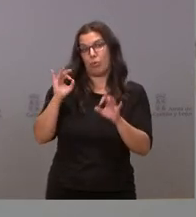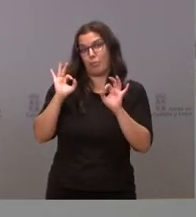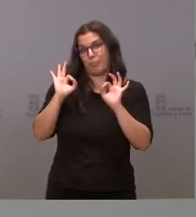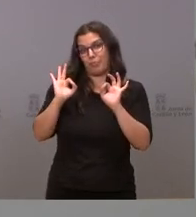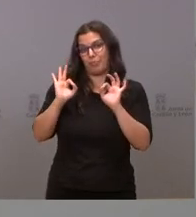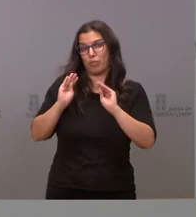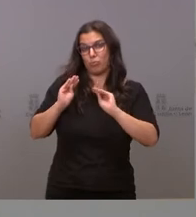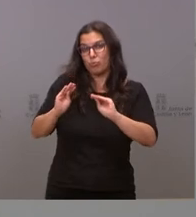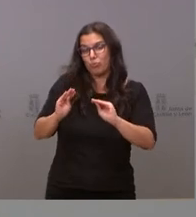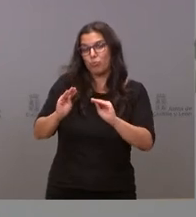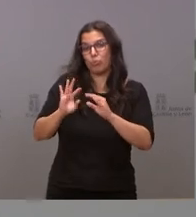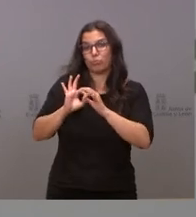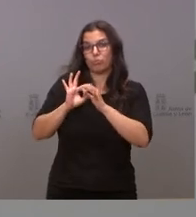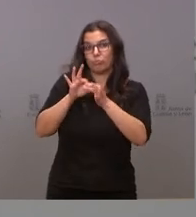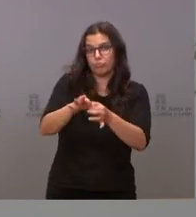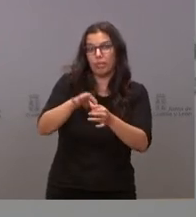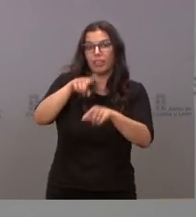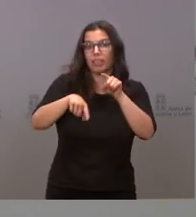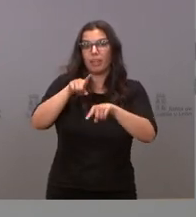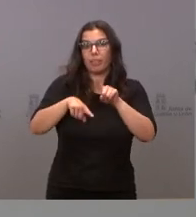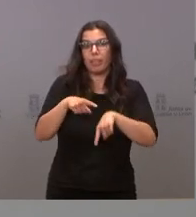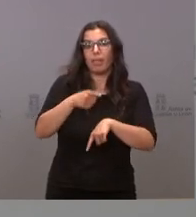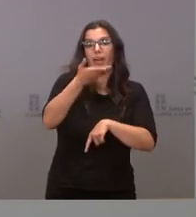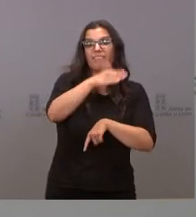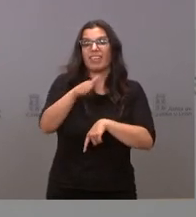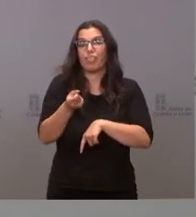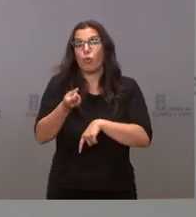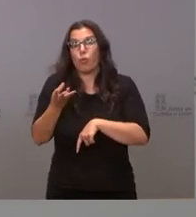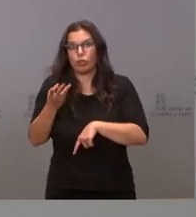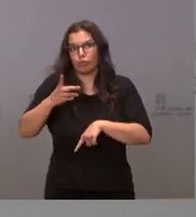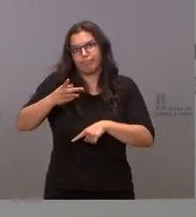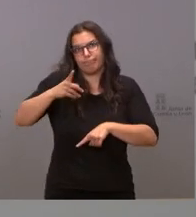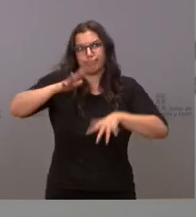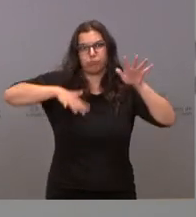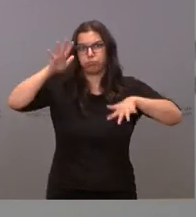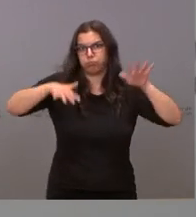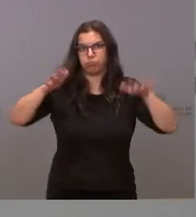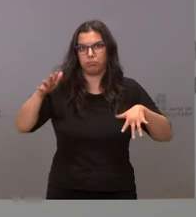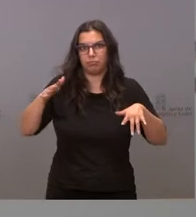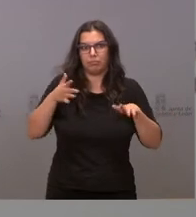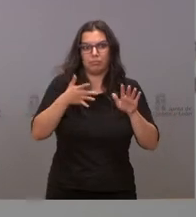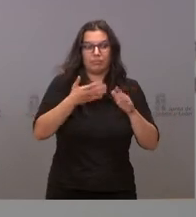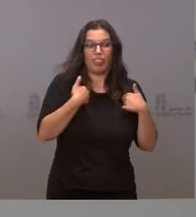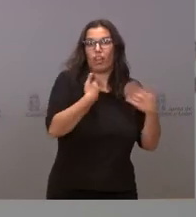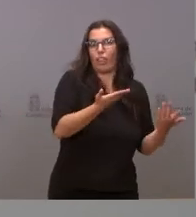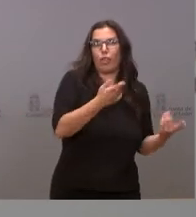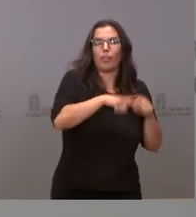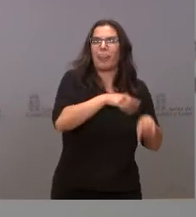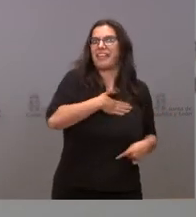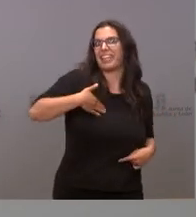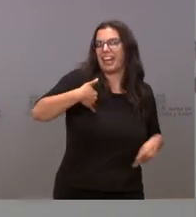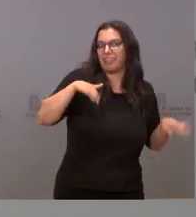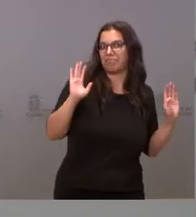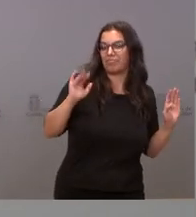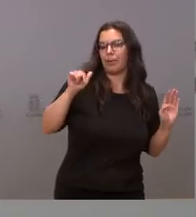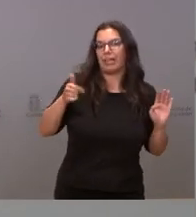está vinculada al número de funciones que se puedan producir. No es un acto voluntario como el de las donaciones. Y,